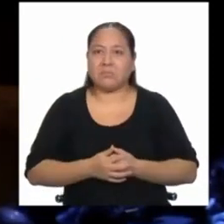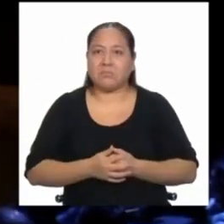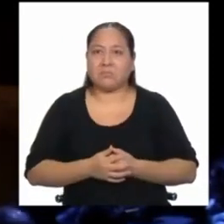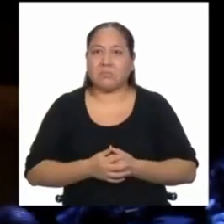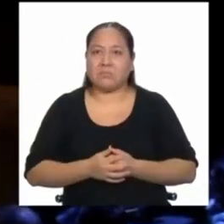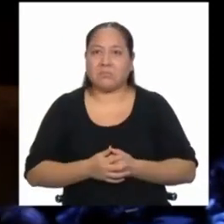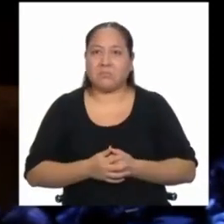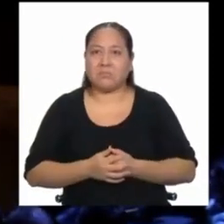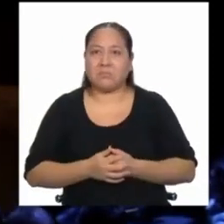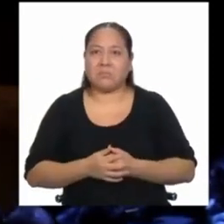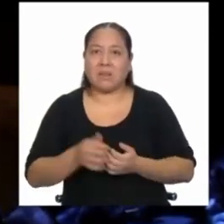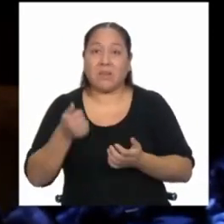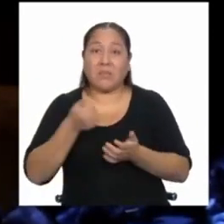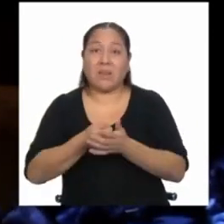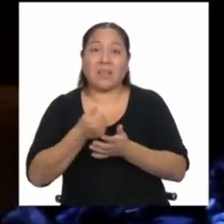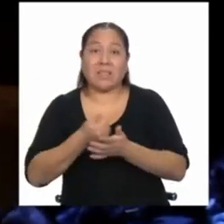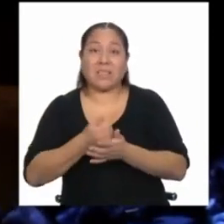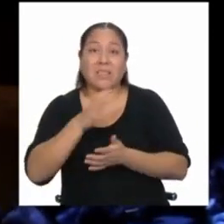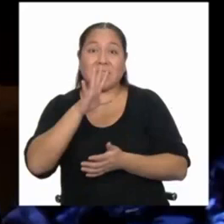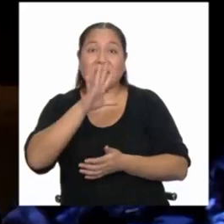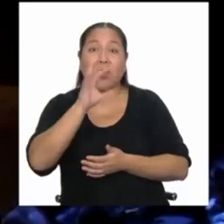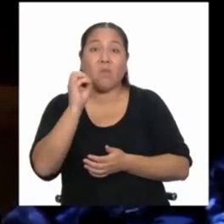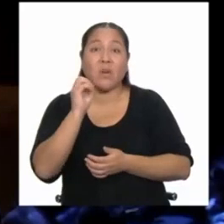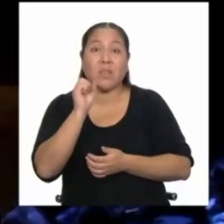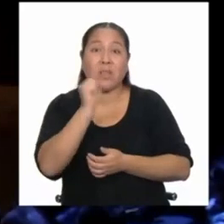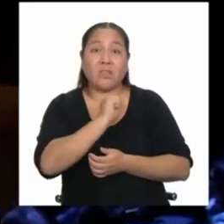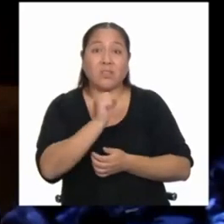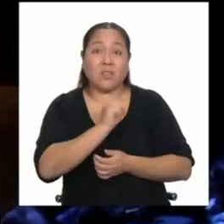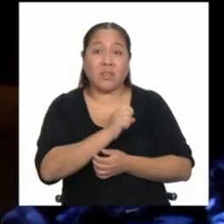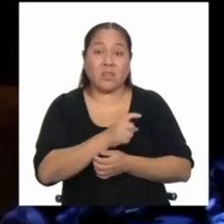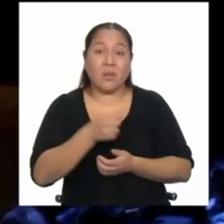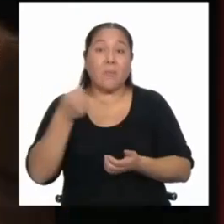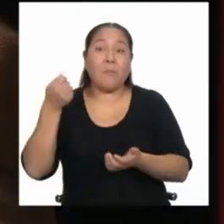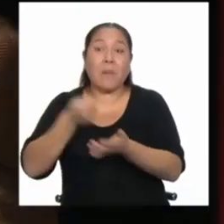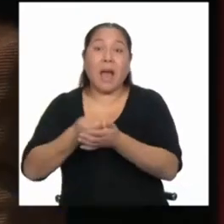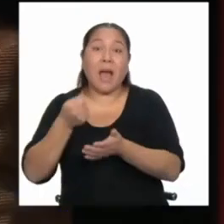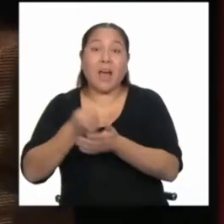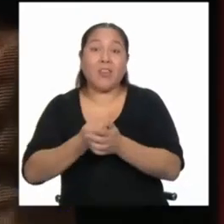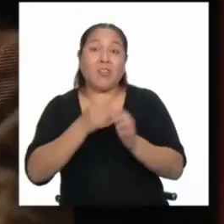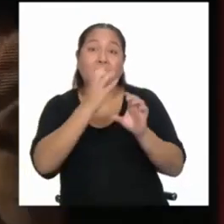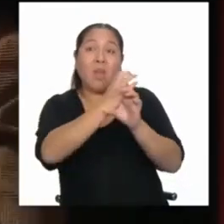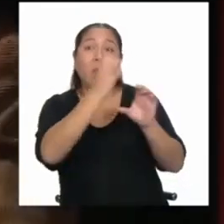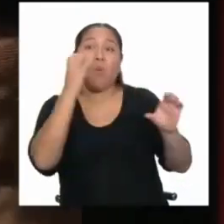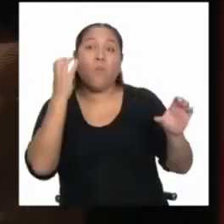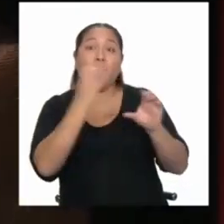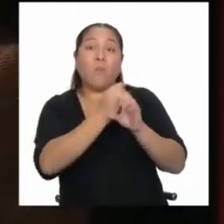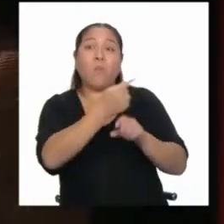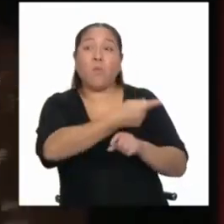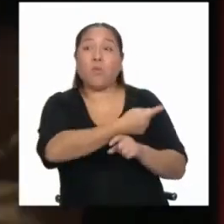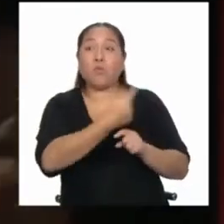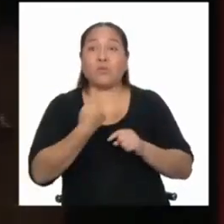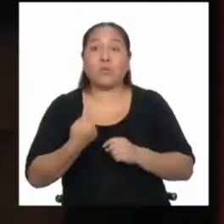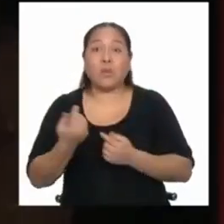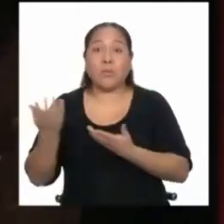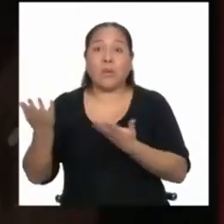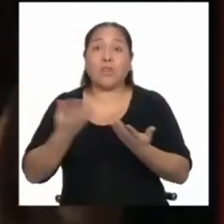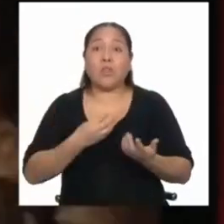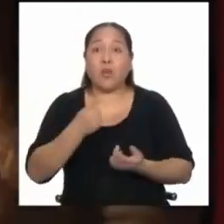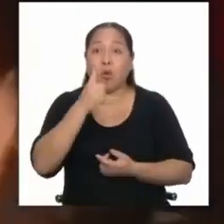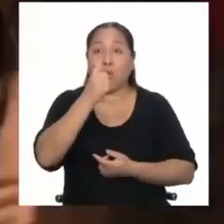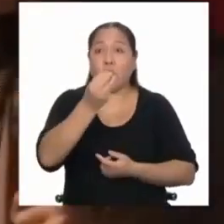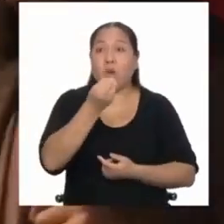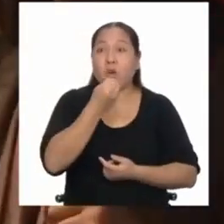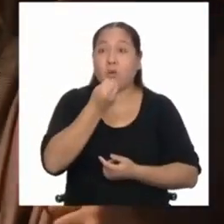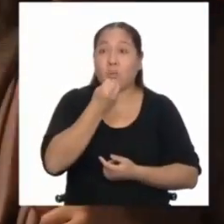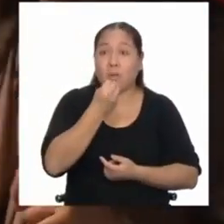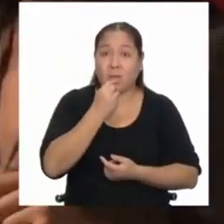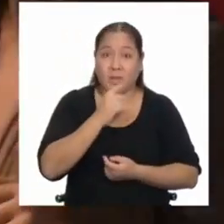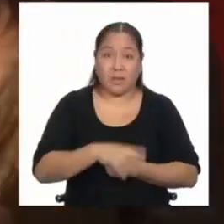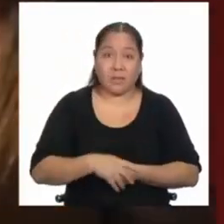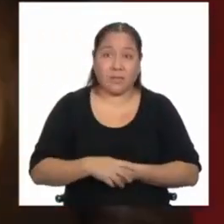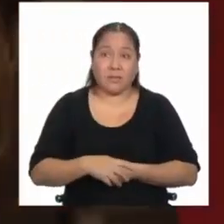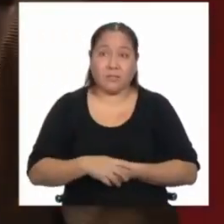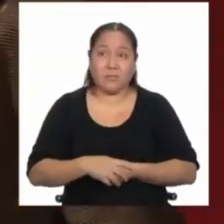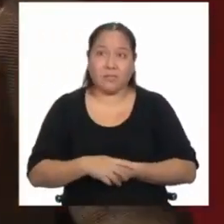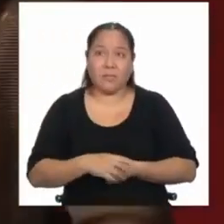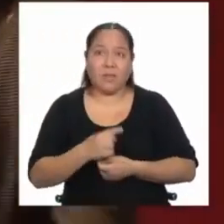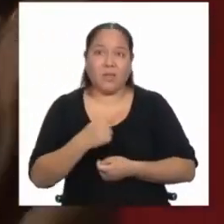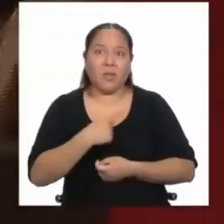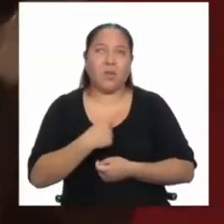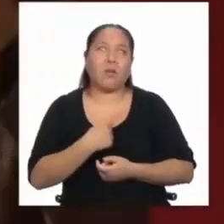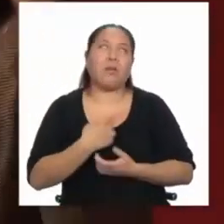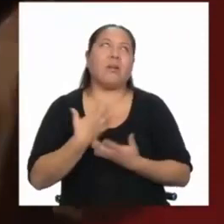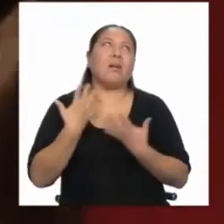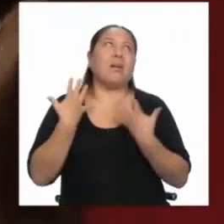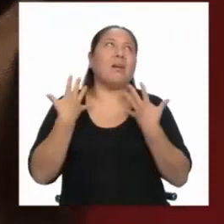Les pagaban 50 soles a los chicos, me cubrieron el transporte y me dieron un menú al día. Yo